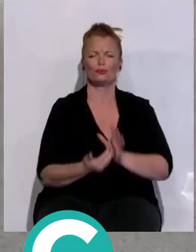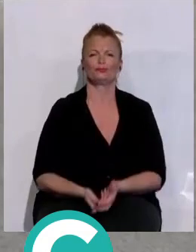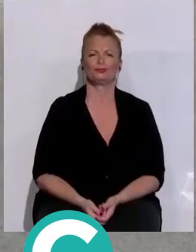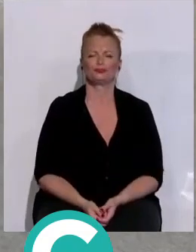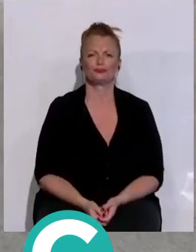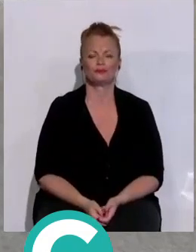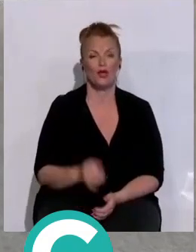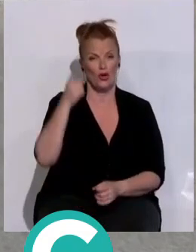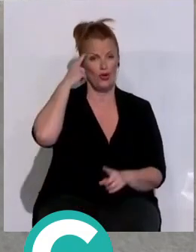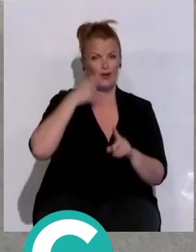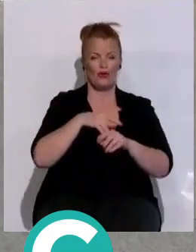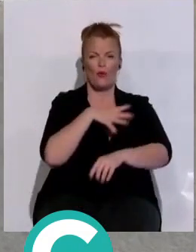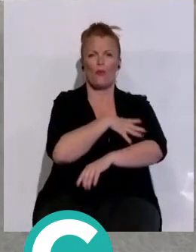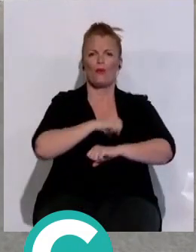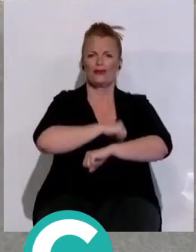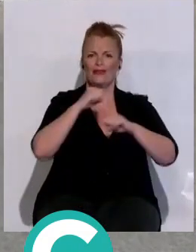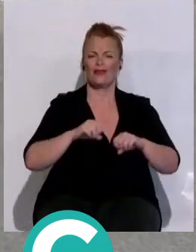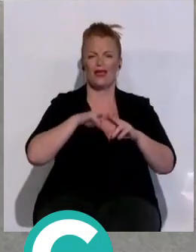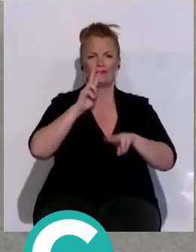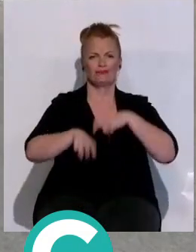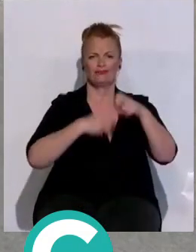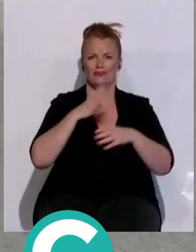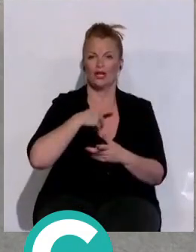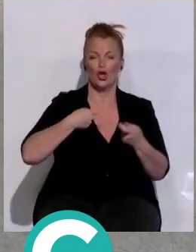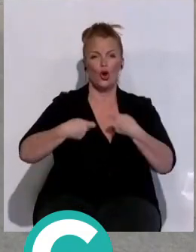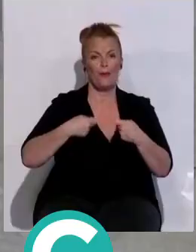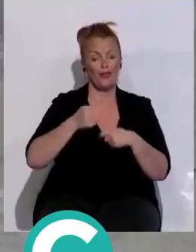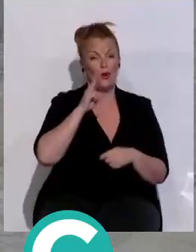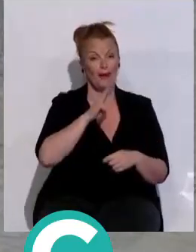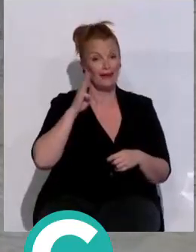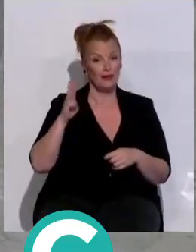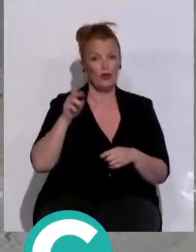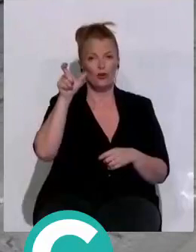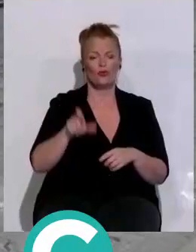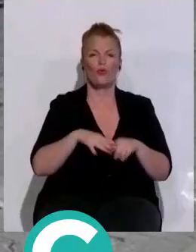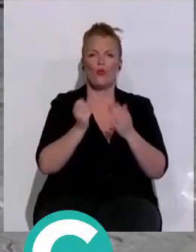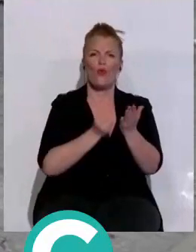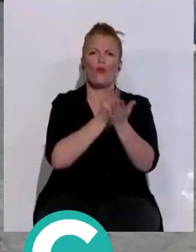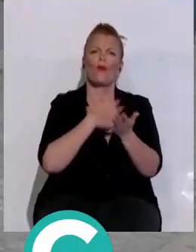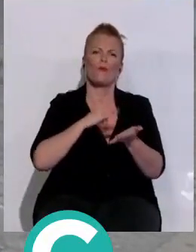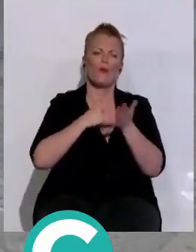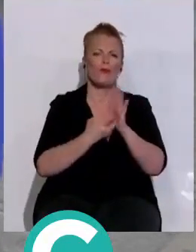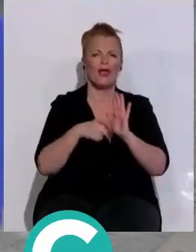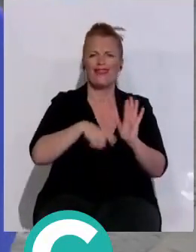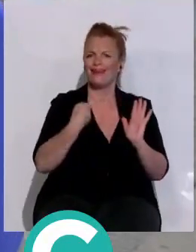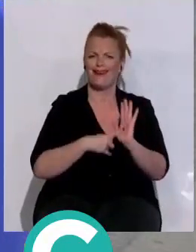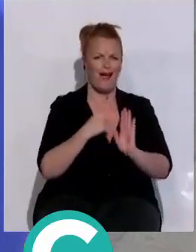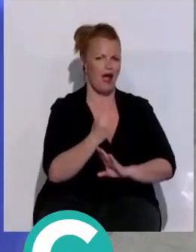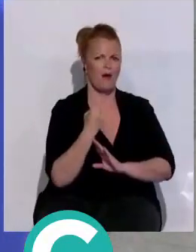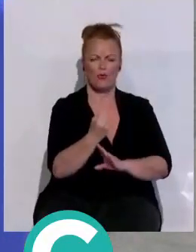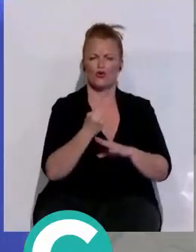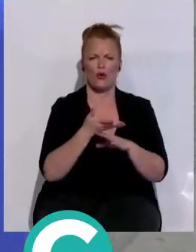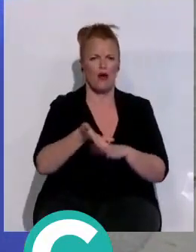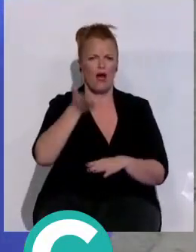Con el objetivo de potenciar y revitalizar el comercio en la capital, el Partido Popular apuesta por un plan integral de apoyo que tendrá como